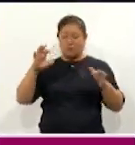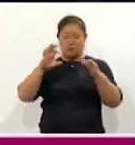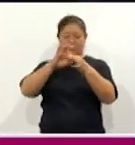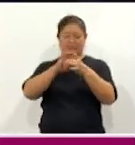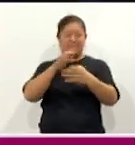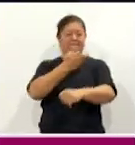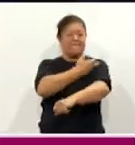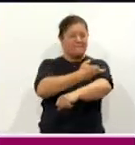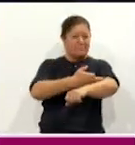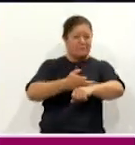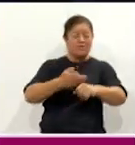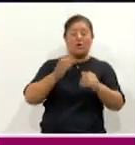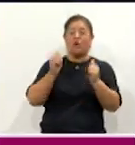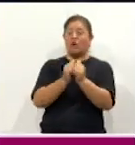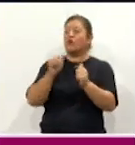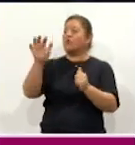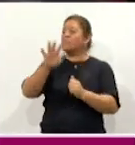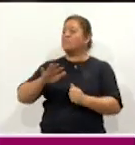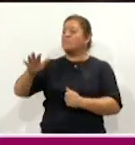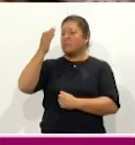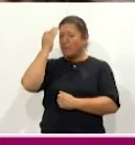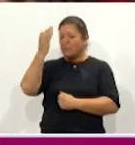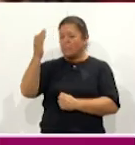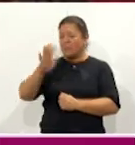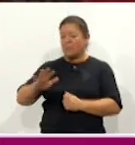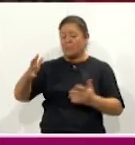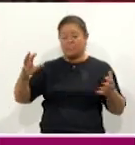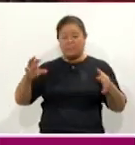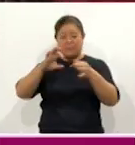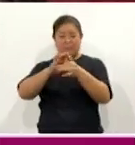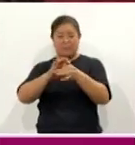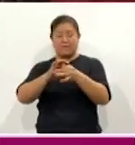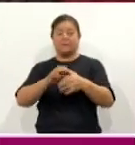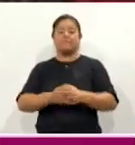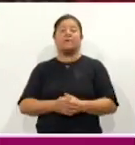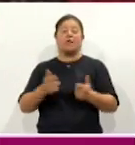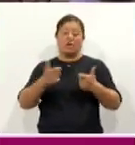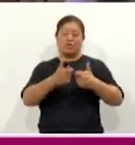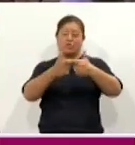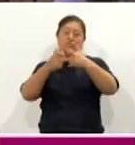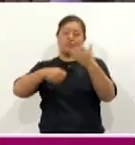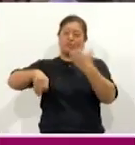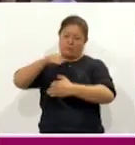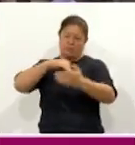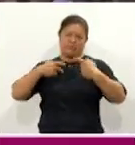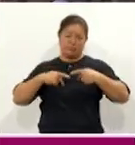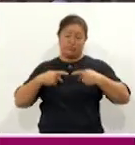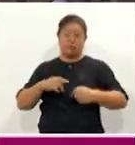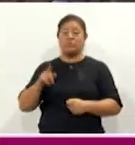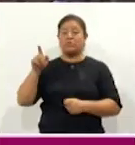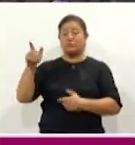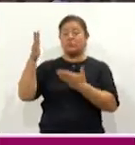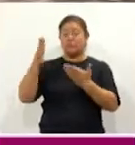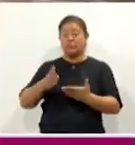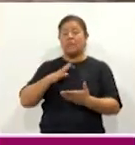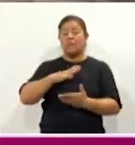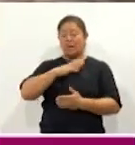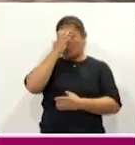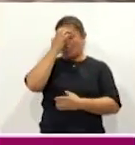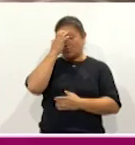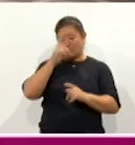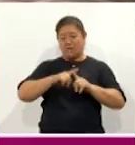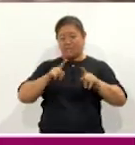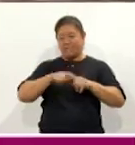importantes beneficios económicos para los habitantes. Añadió que en su visita a Tlaxcala las personas pueden conocer los distintos atractivos